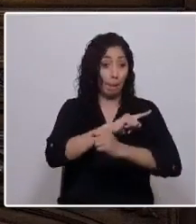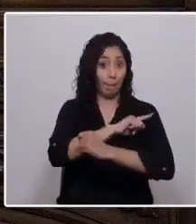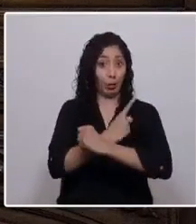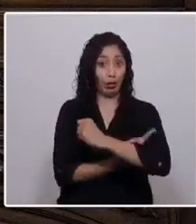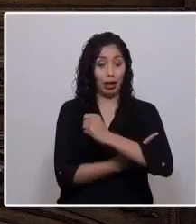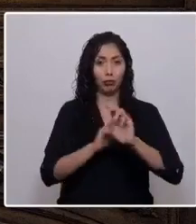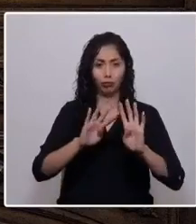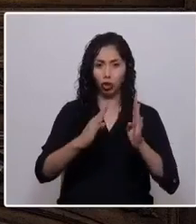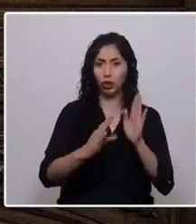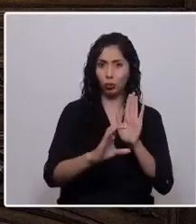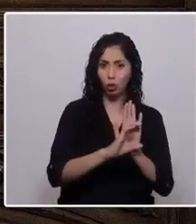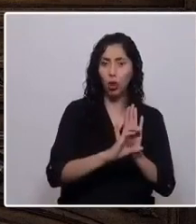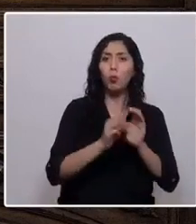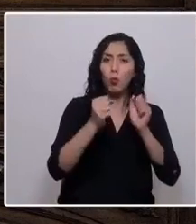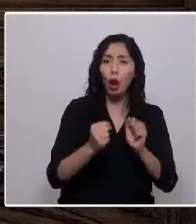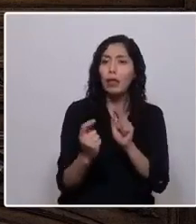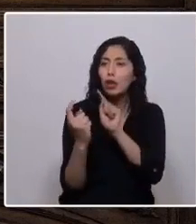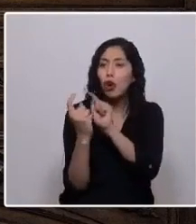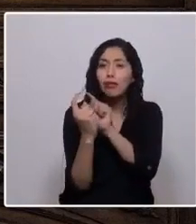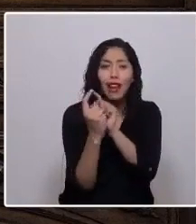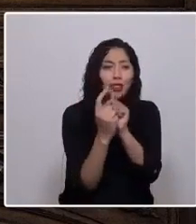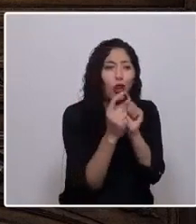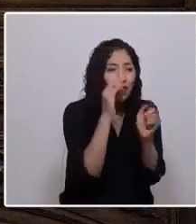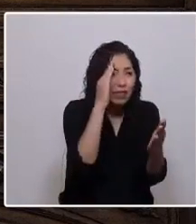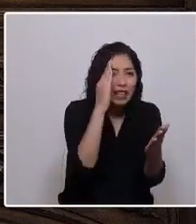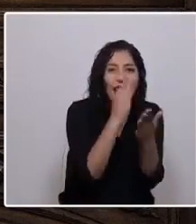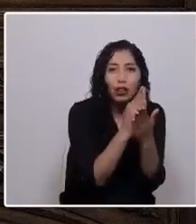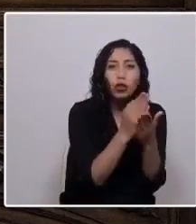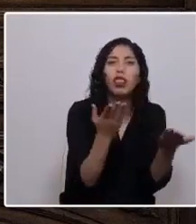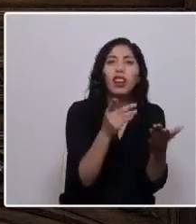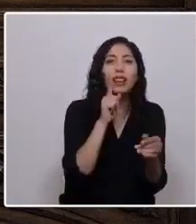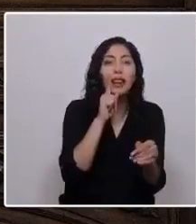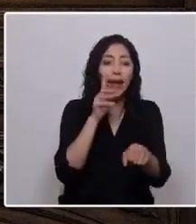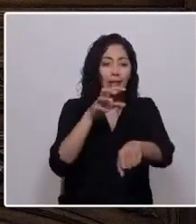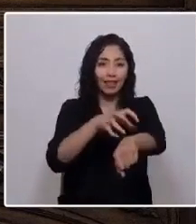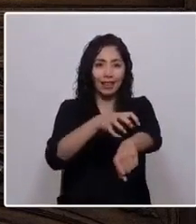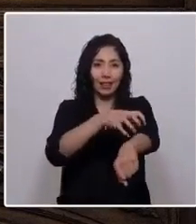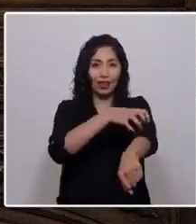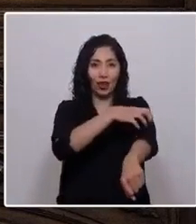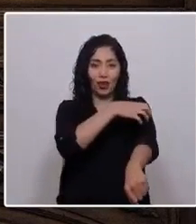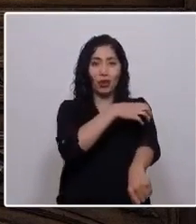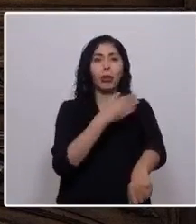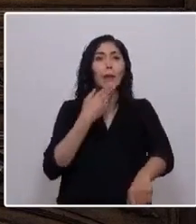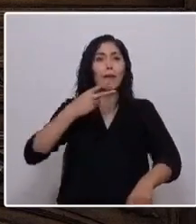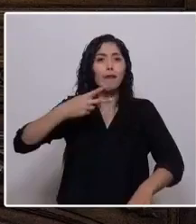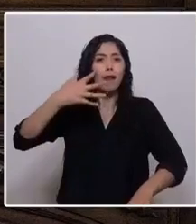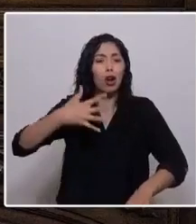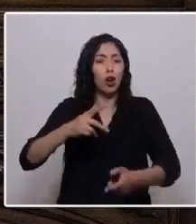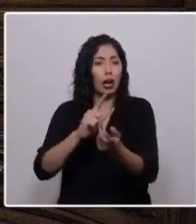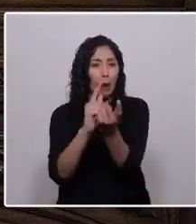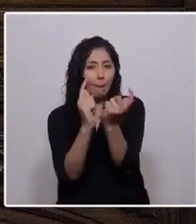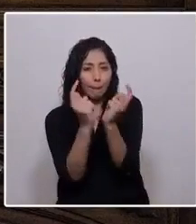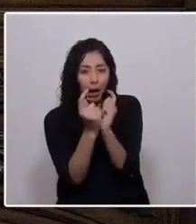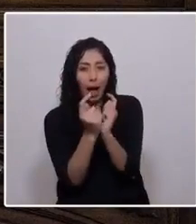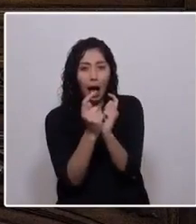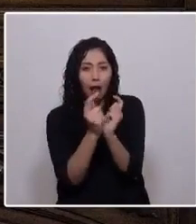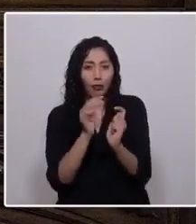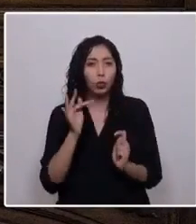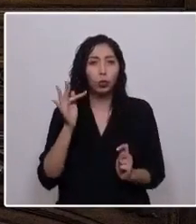será capaz de mantener un contacto directo con nuestros territorios y cambiar los valores que orientan el destino de nuestros pueblos.